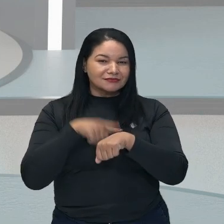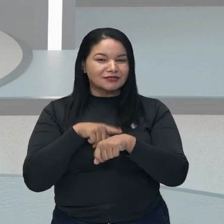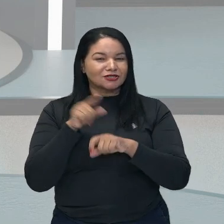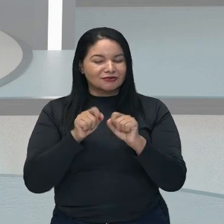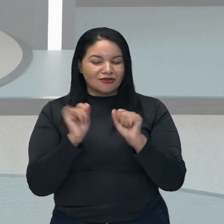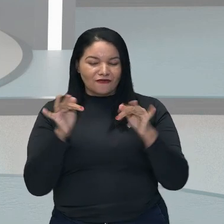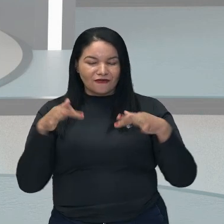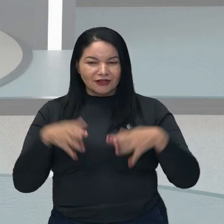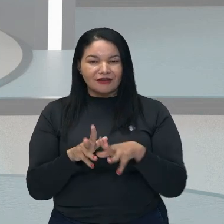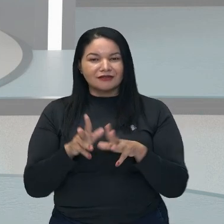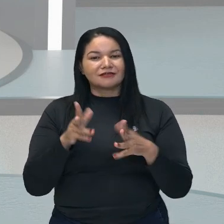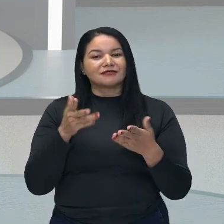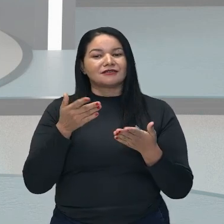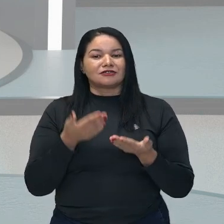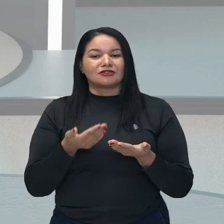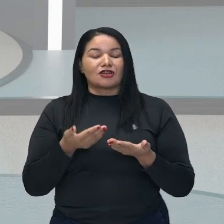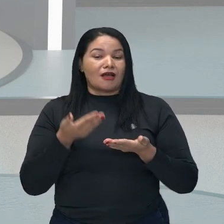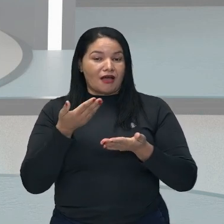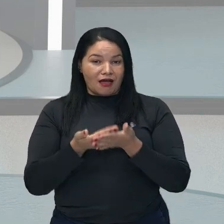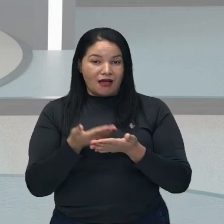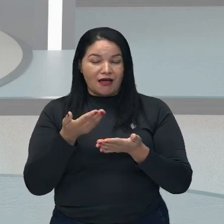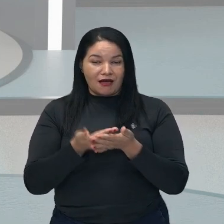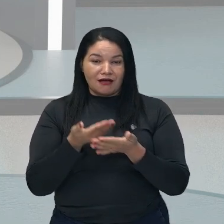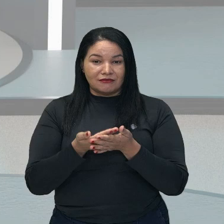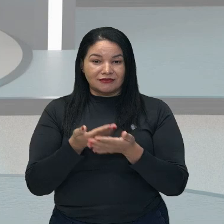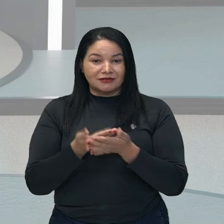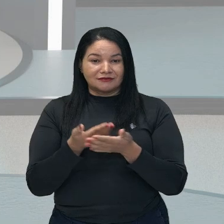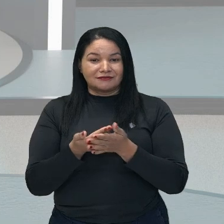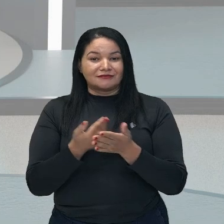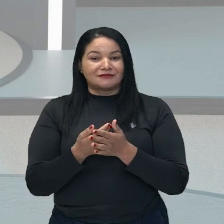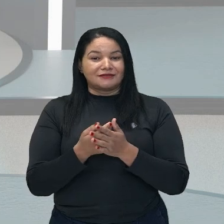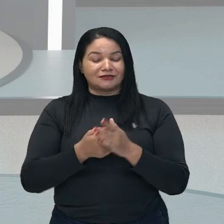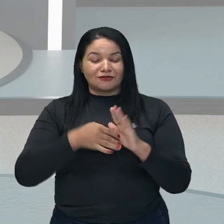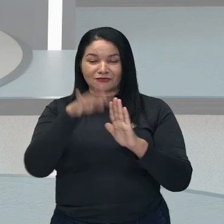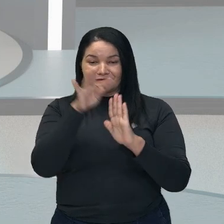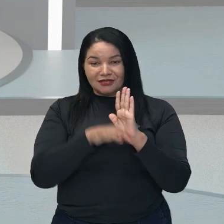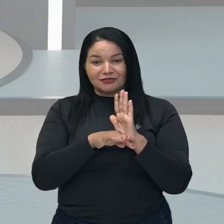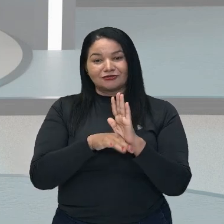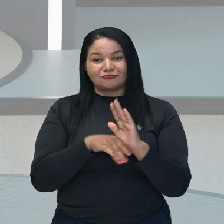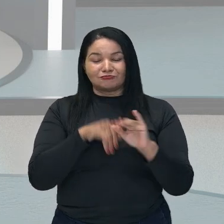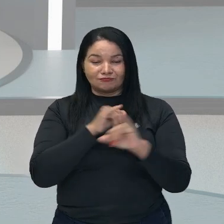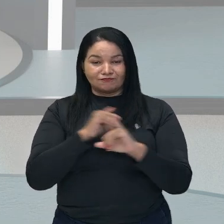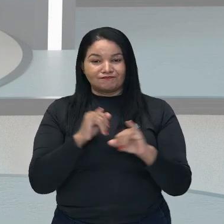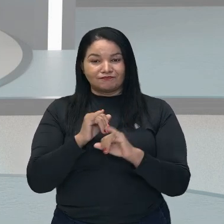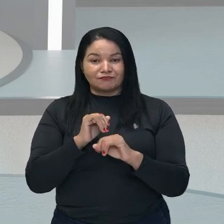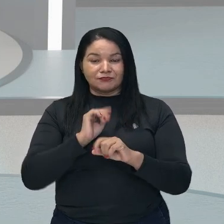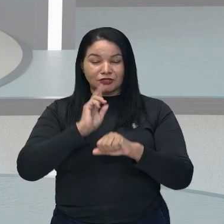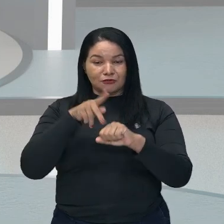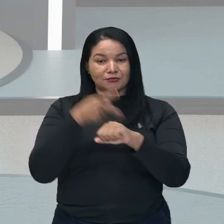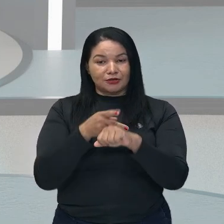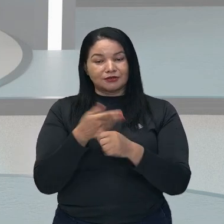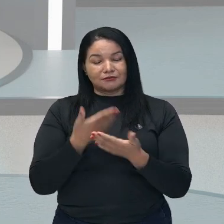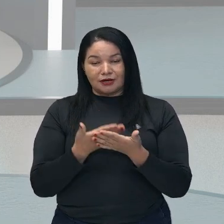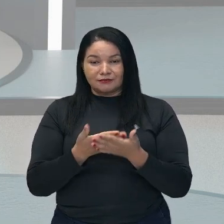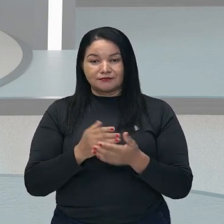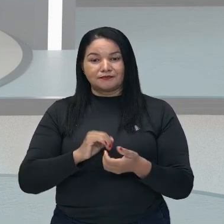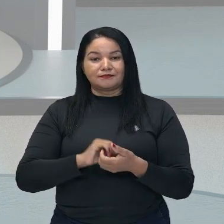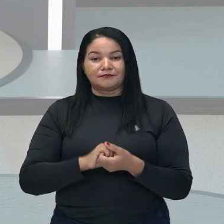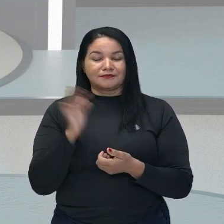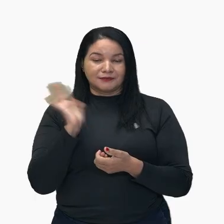finalizamos nuestra aula sobre el texto narrativo y nos vemos en una próxima clase.